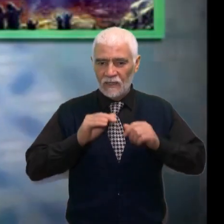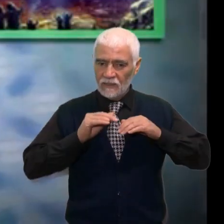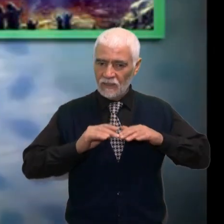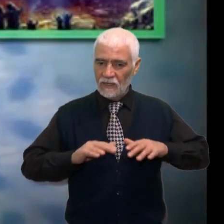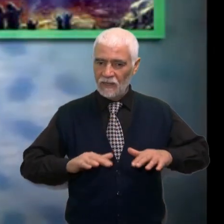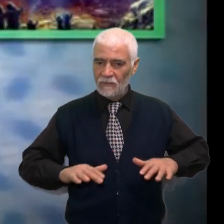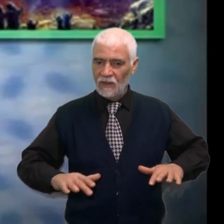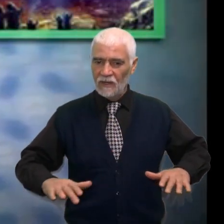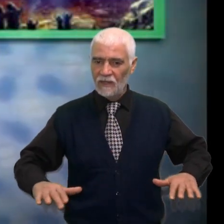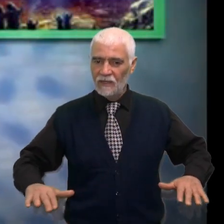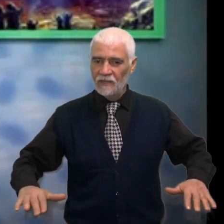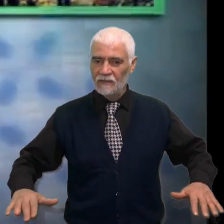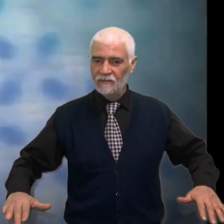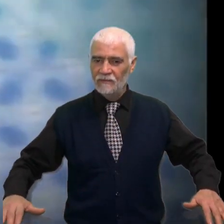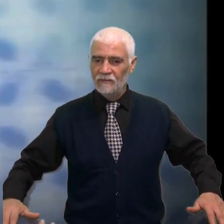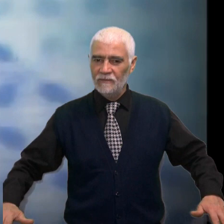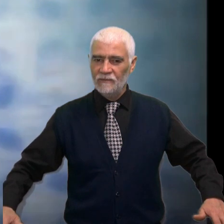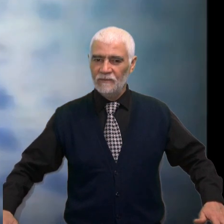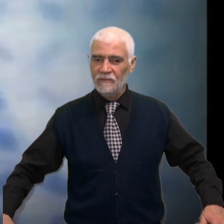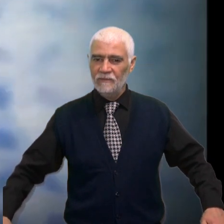derramó